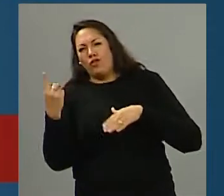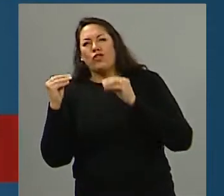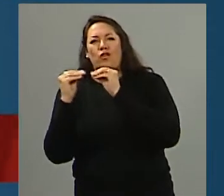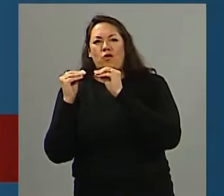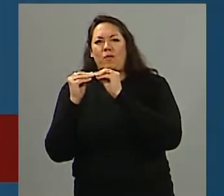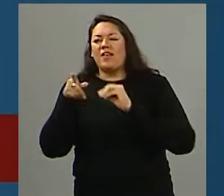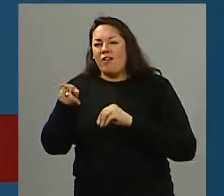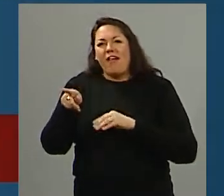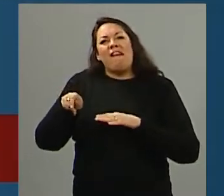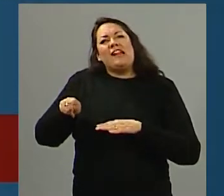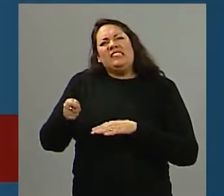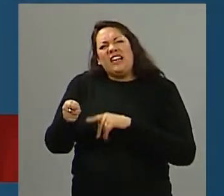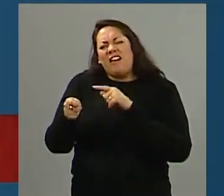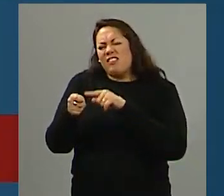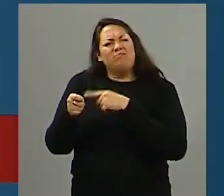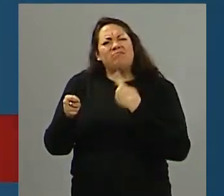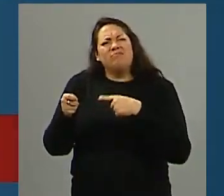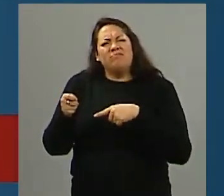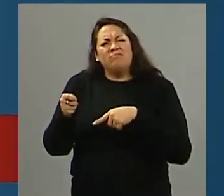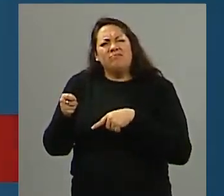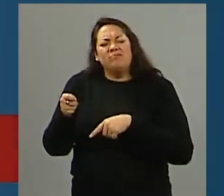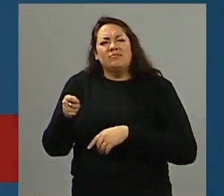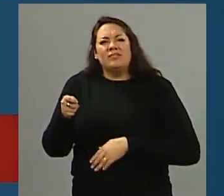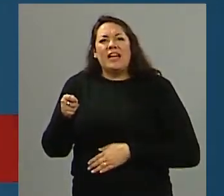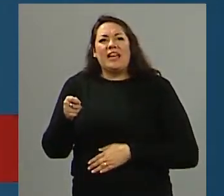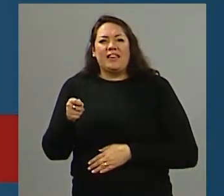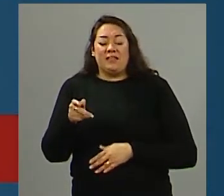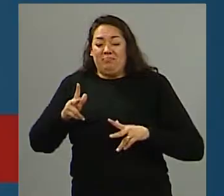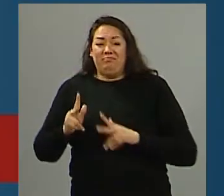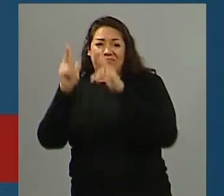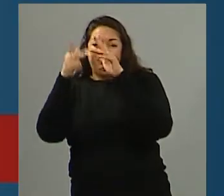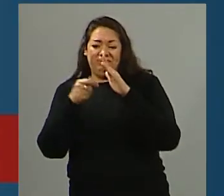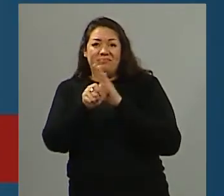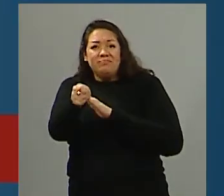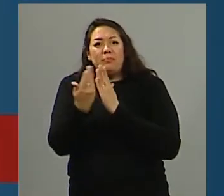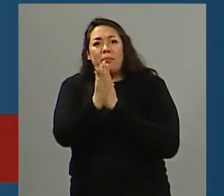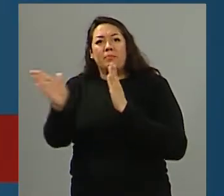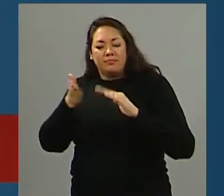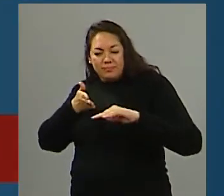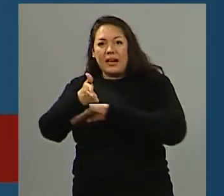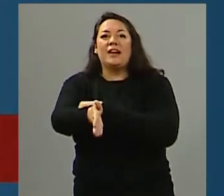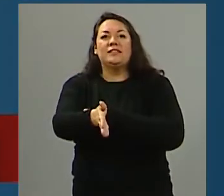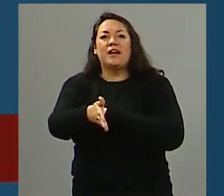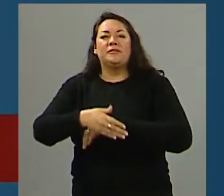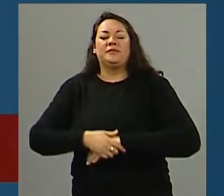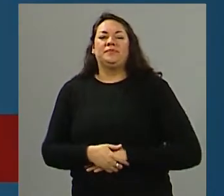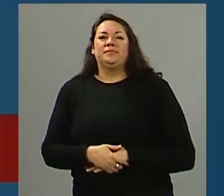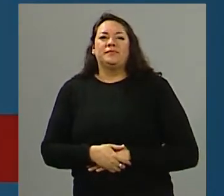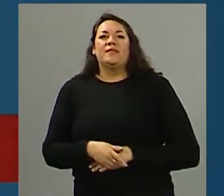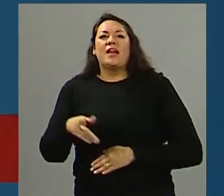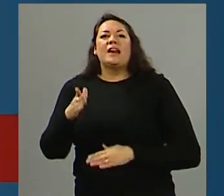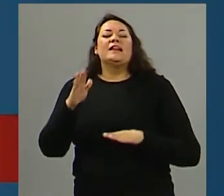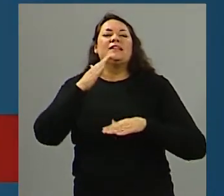la llave maestra, y él con la llave maestra, él trabajaba como mayordomo, se podría decir, ¿no? Como